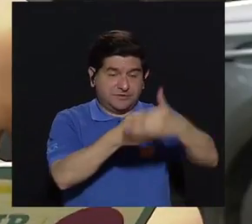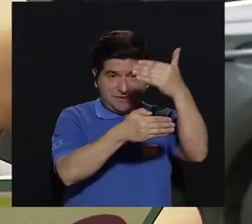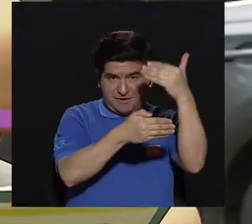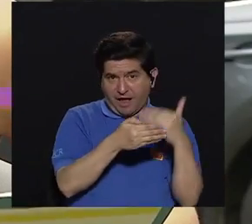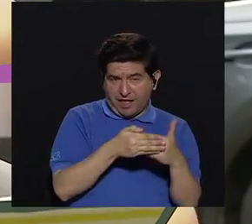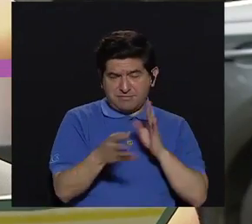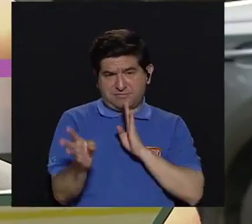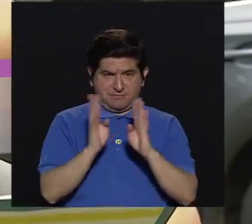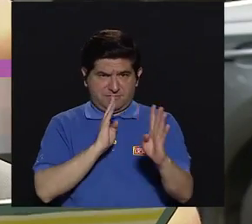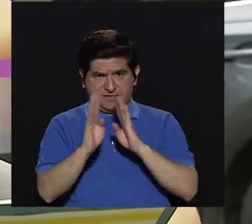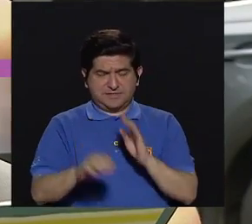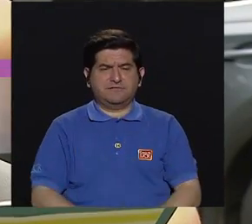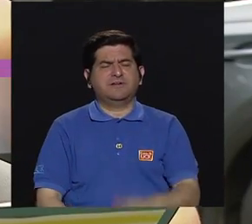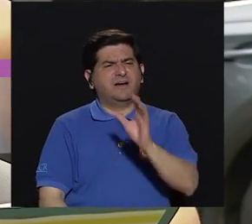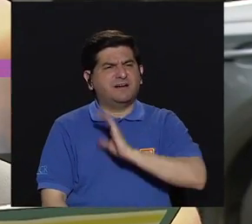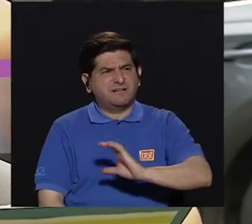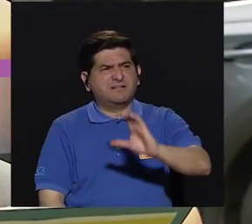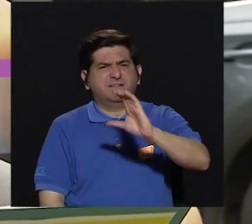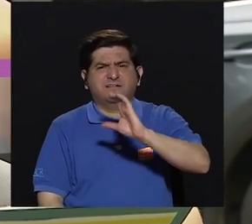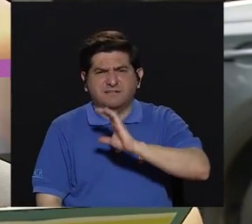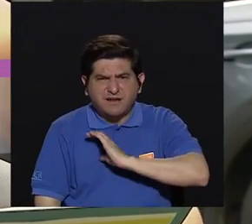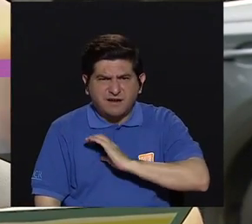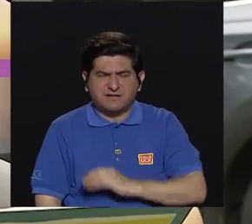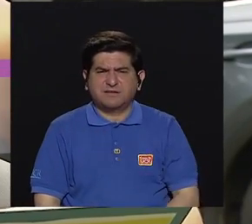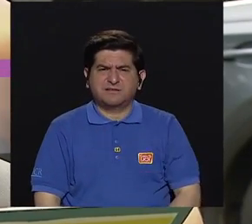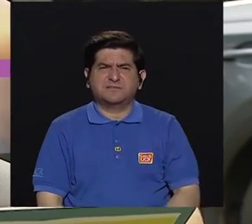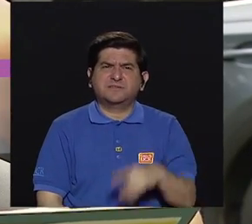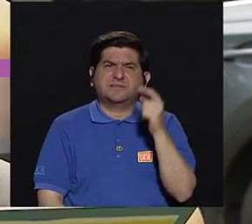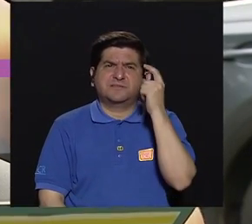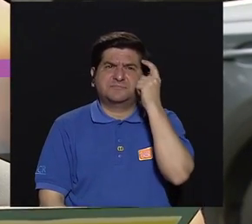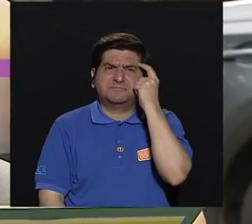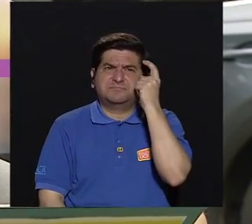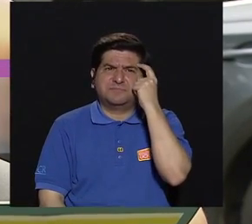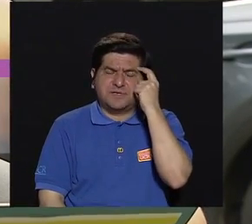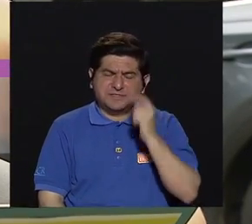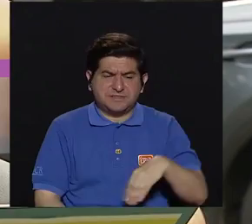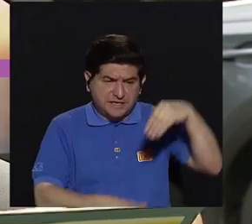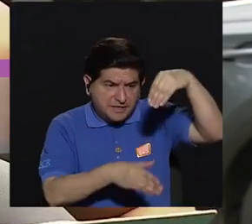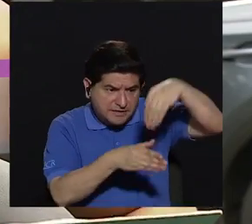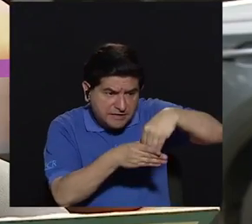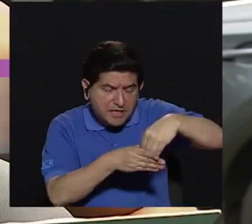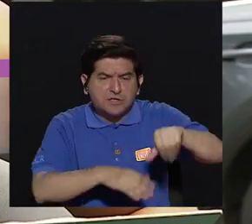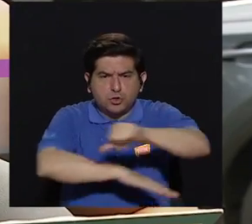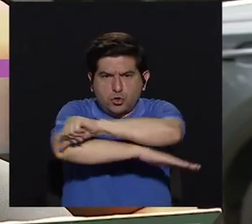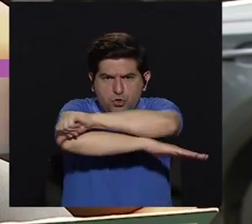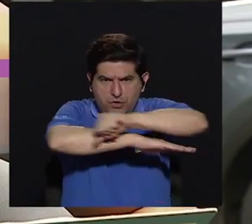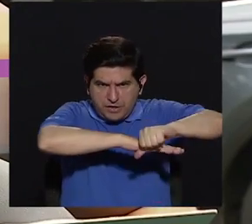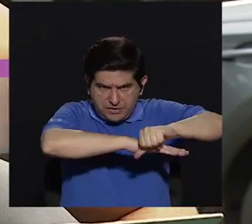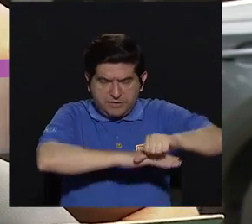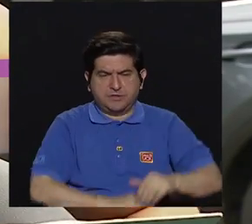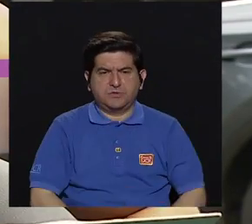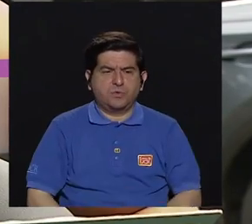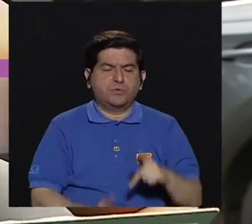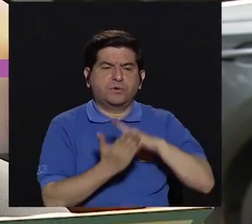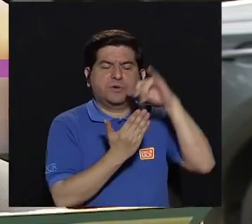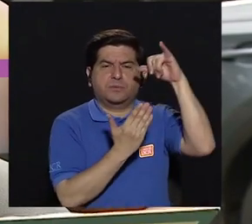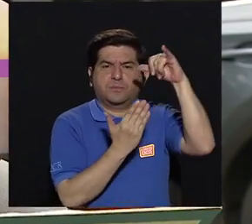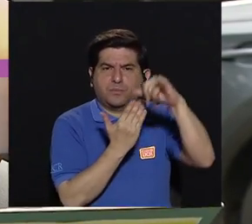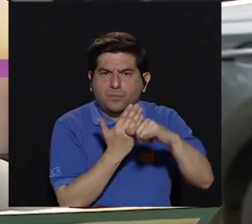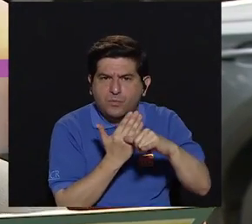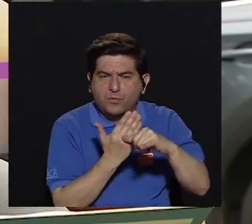en el segmento anterior hablábamos sobre las características que se consideran en la arquitectura para llevar a cabo